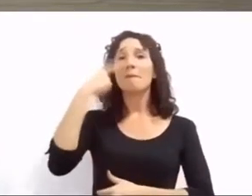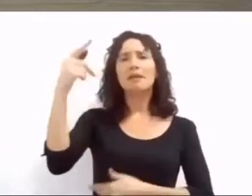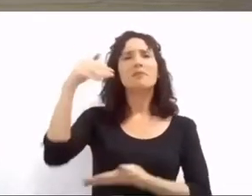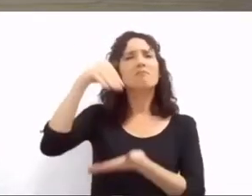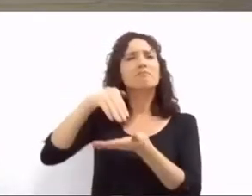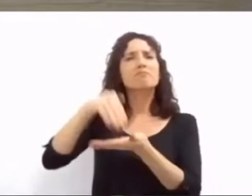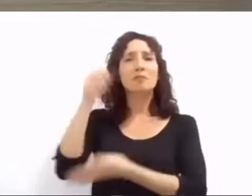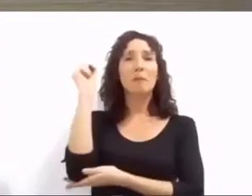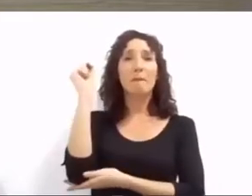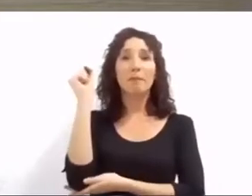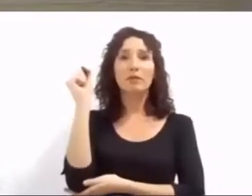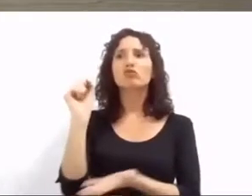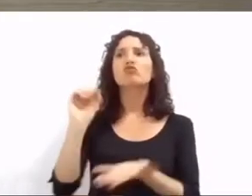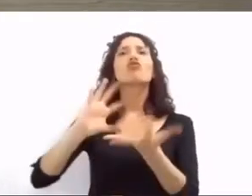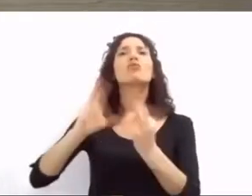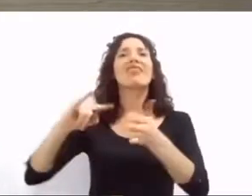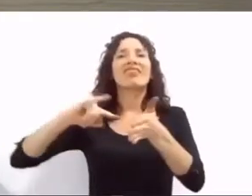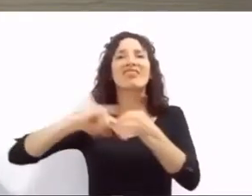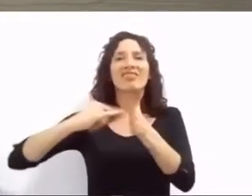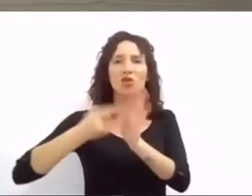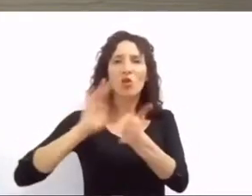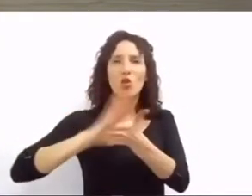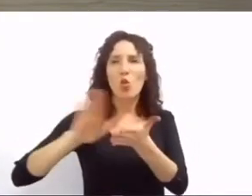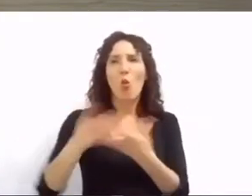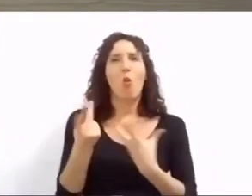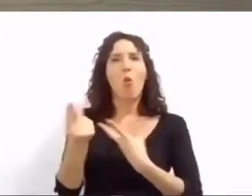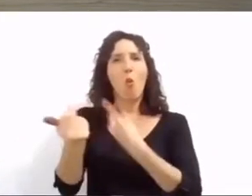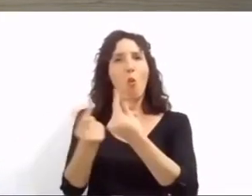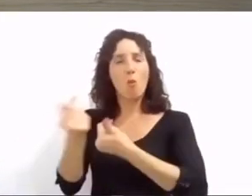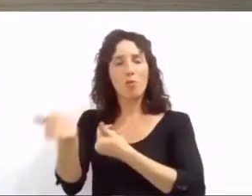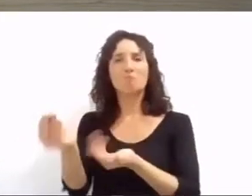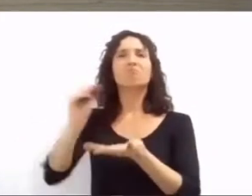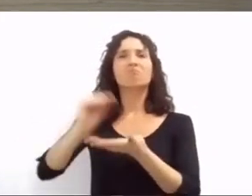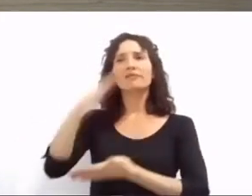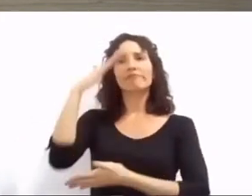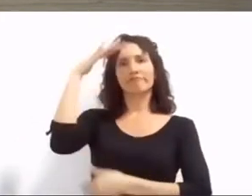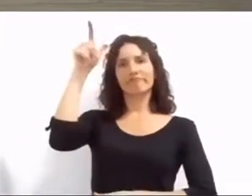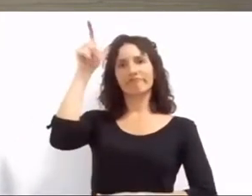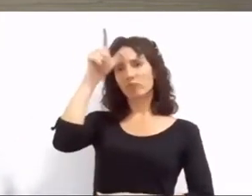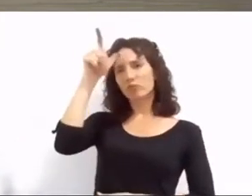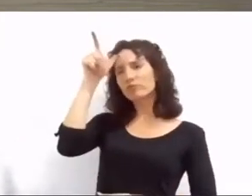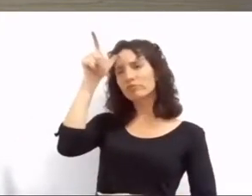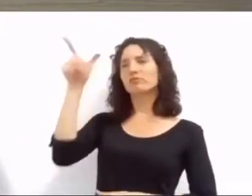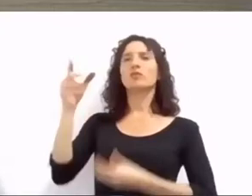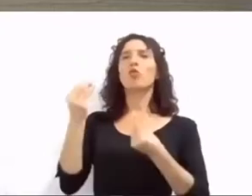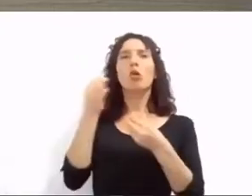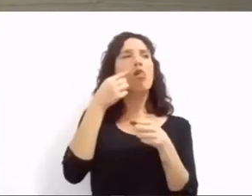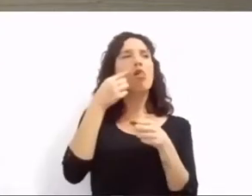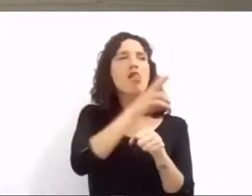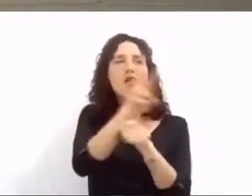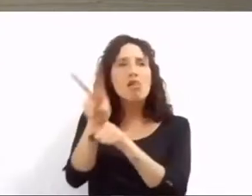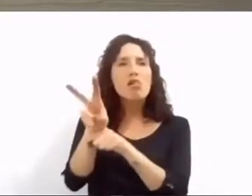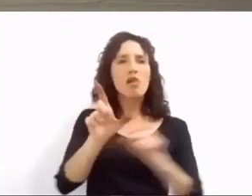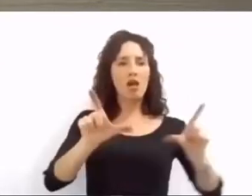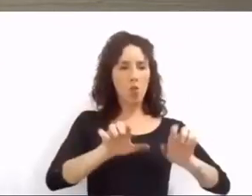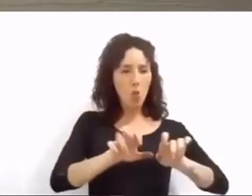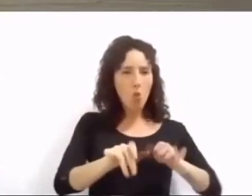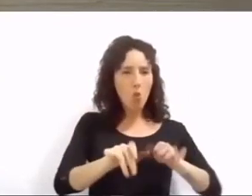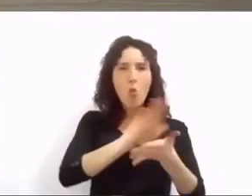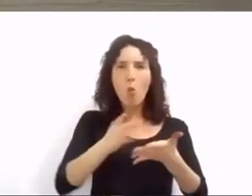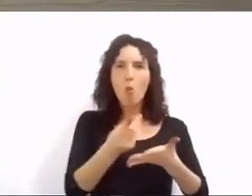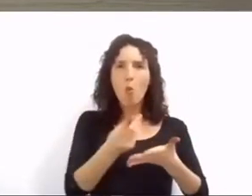modernización tecnológica y la reforma integral del sistema de seguridad pública en nuestra provincia. Conocemos la